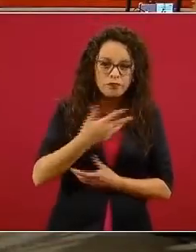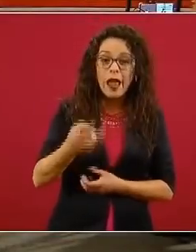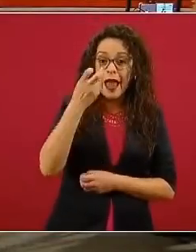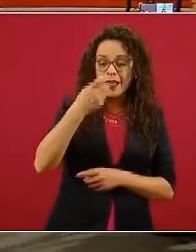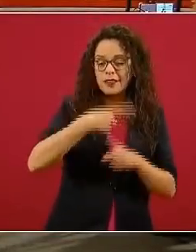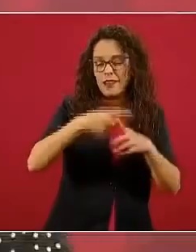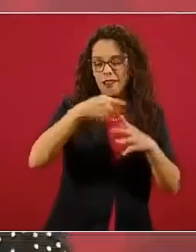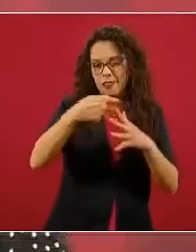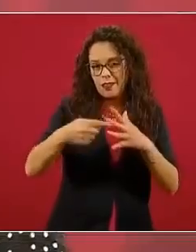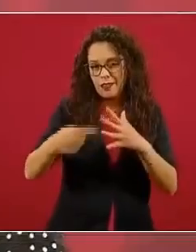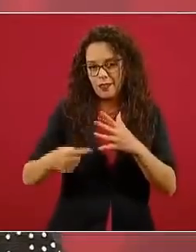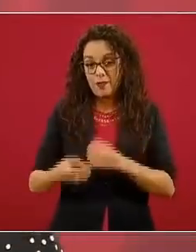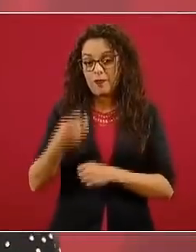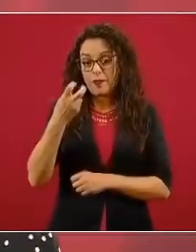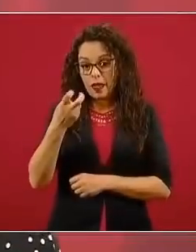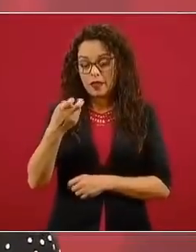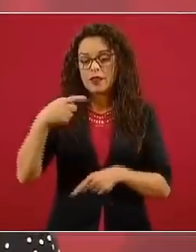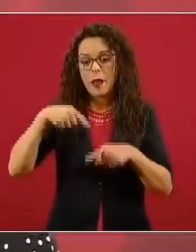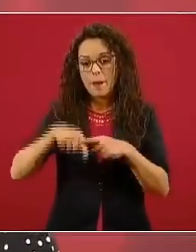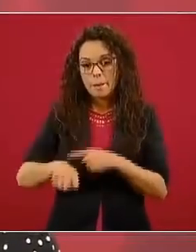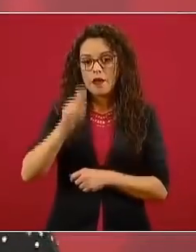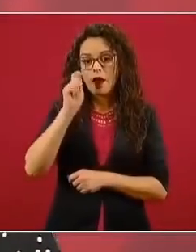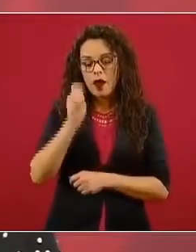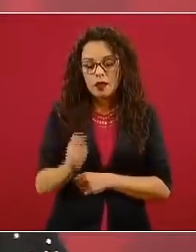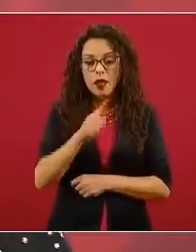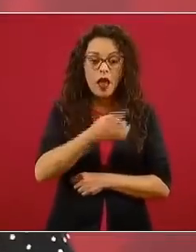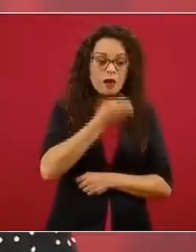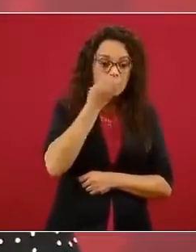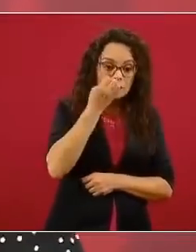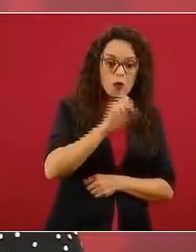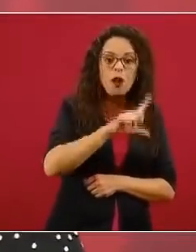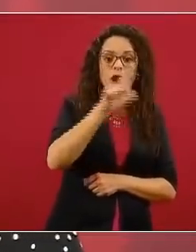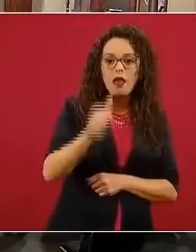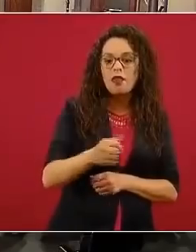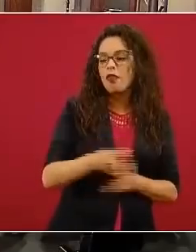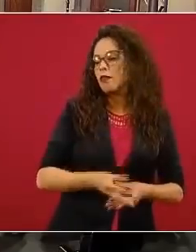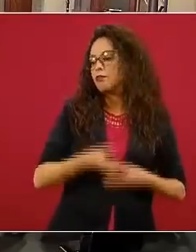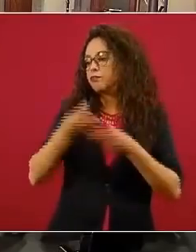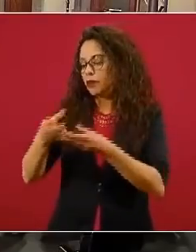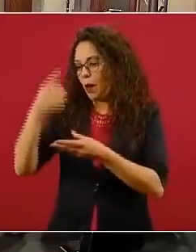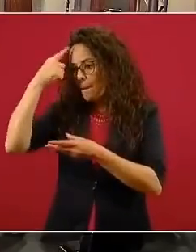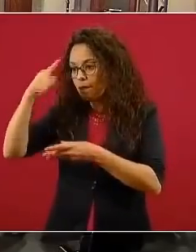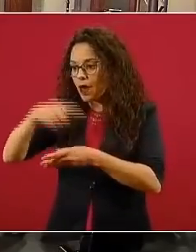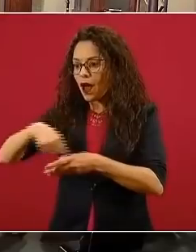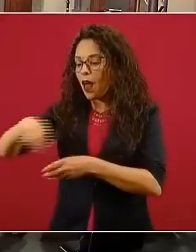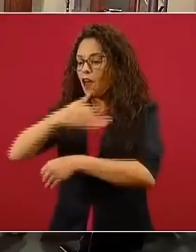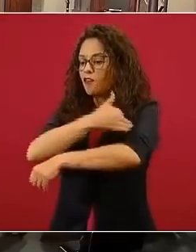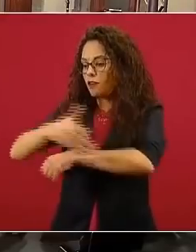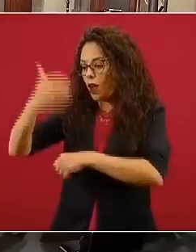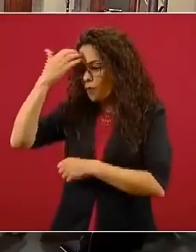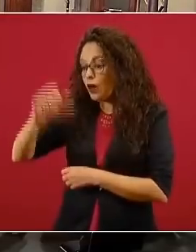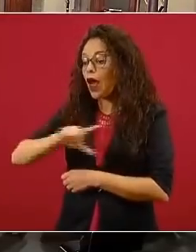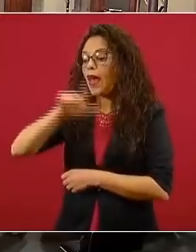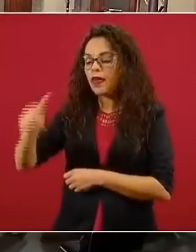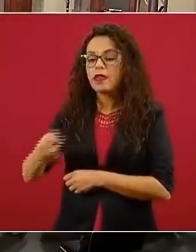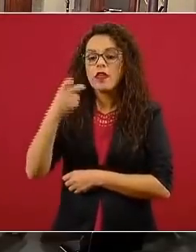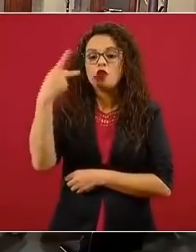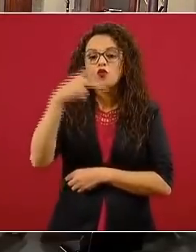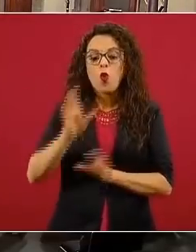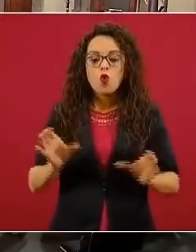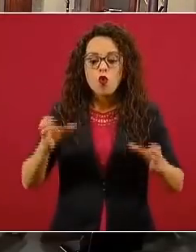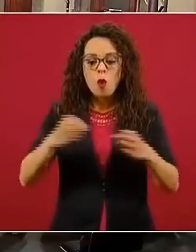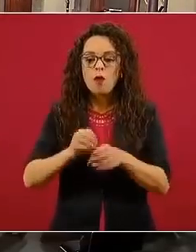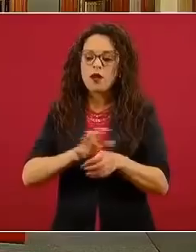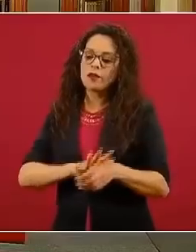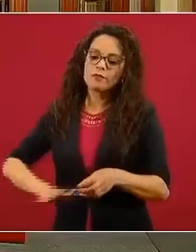trascendencia es, va a la escuela, va a la familia y se extiende a la comunidad. Y como dice el doctor